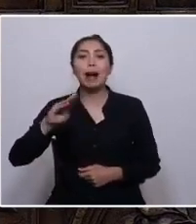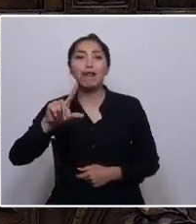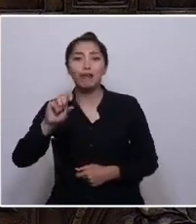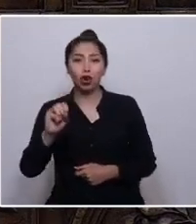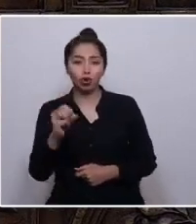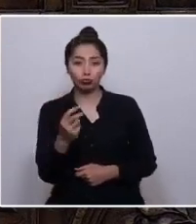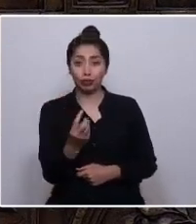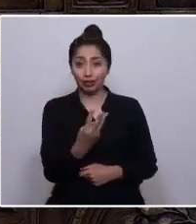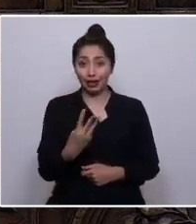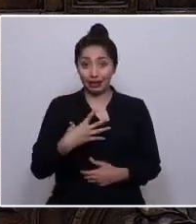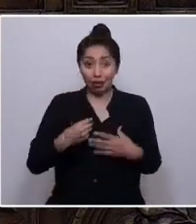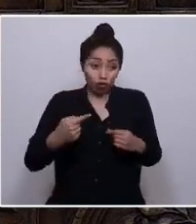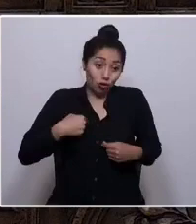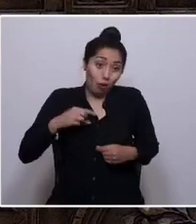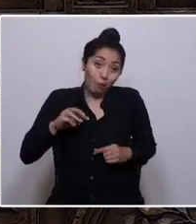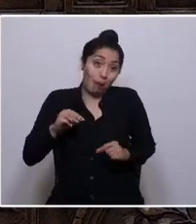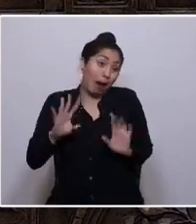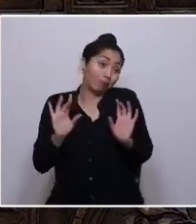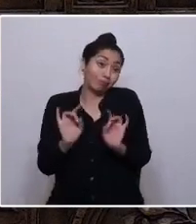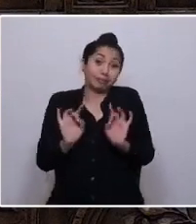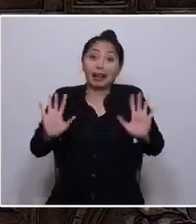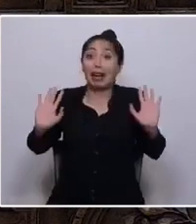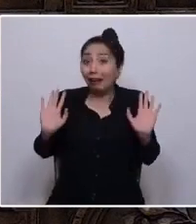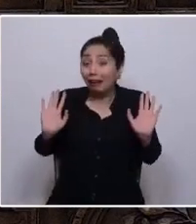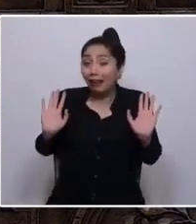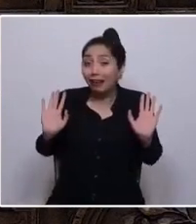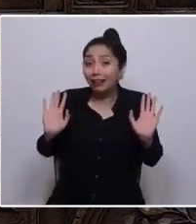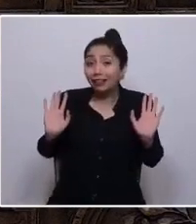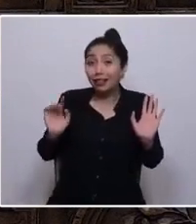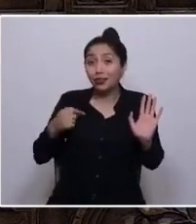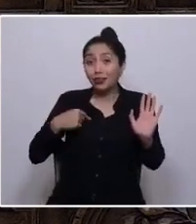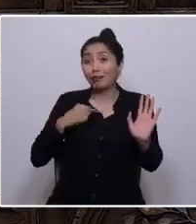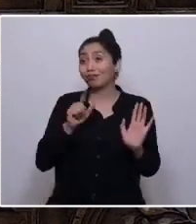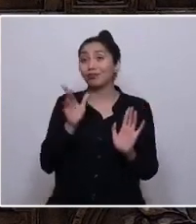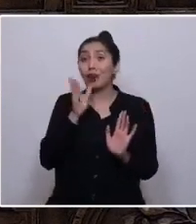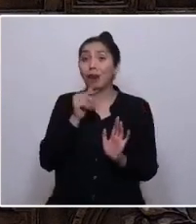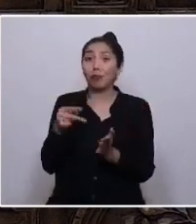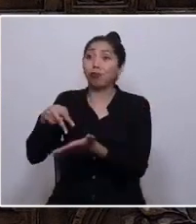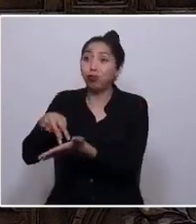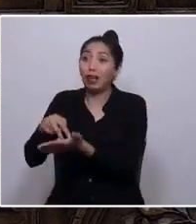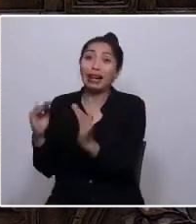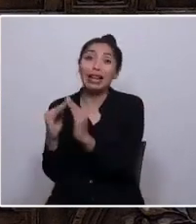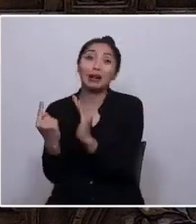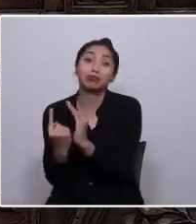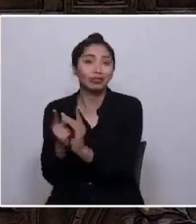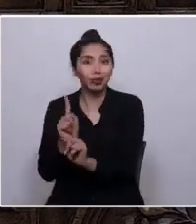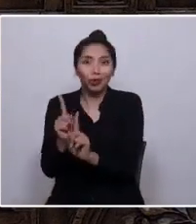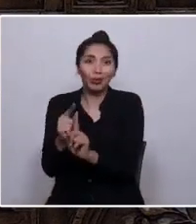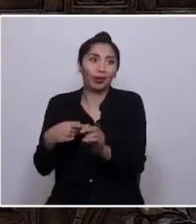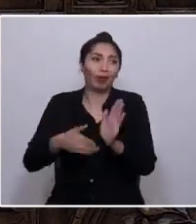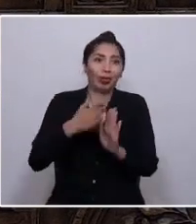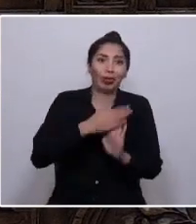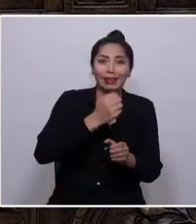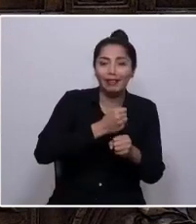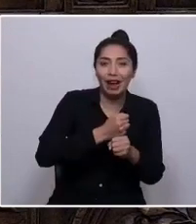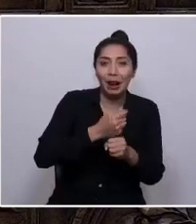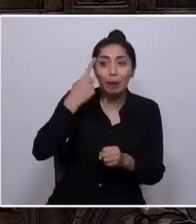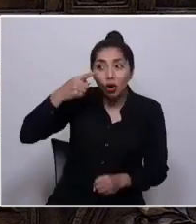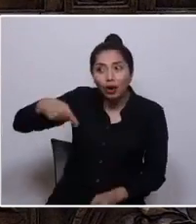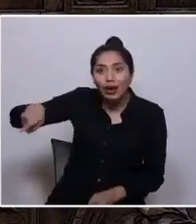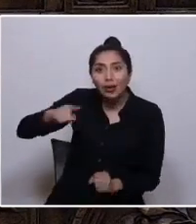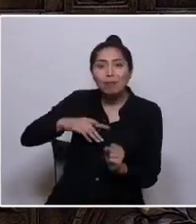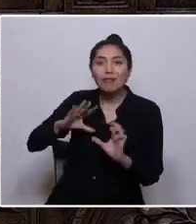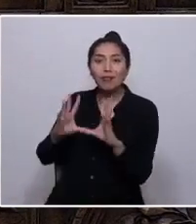es la moda que les tocó nomás. No tan presente, no tan casera, pero son ellos los que en los momentos más difíciles